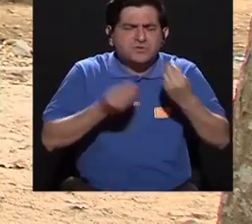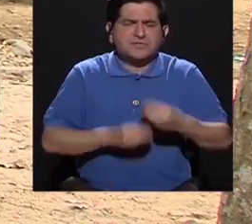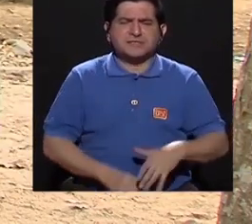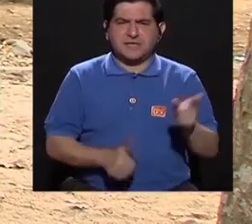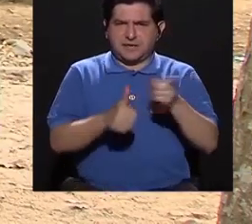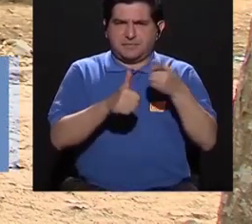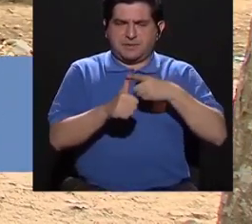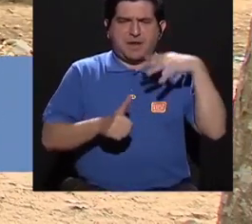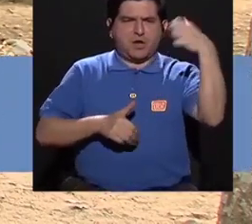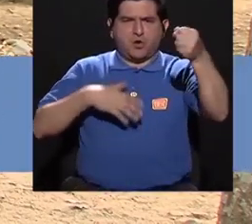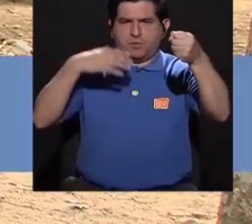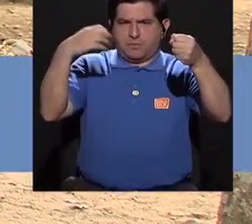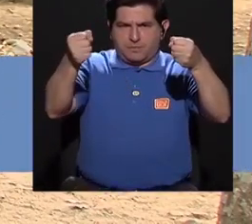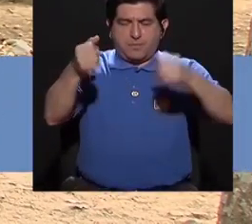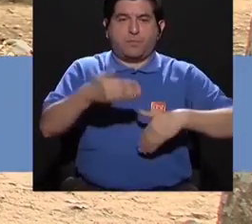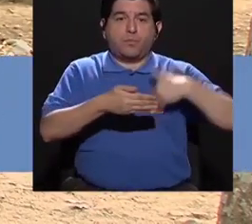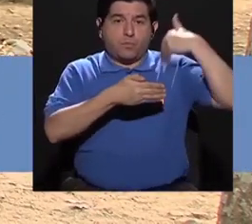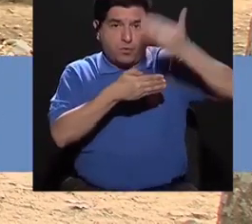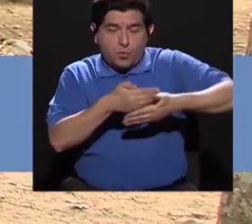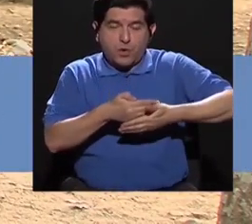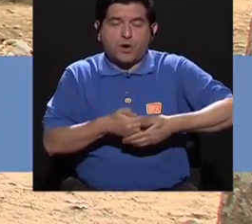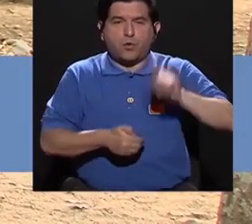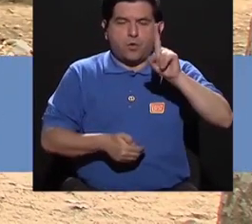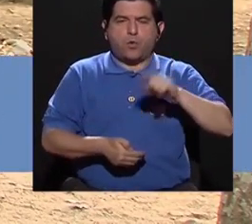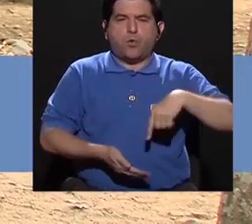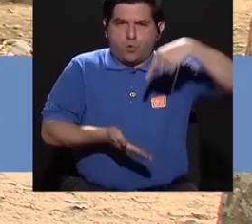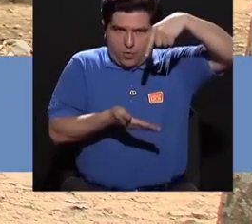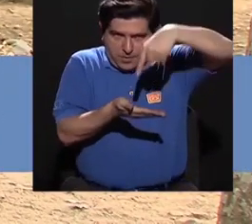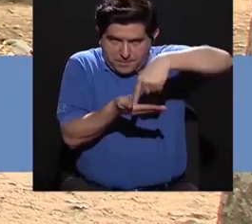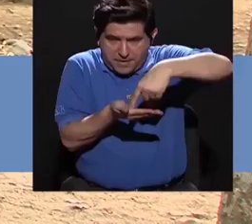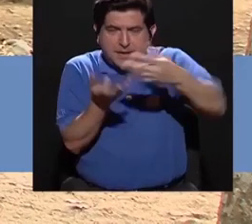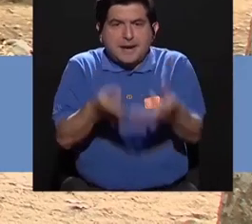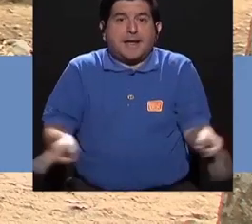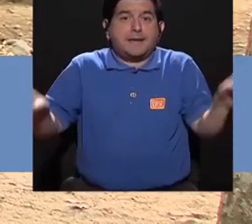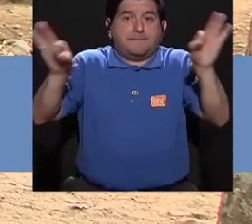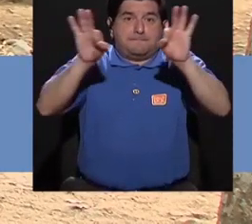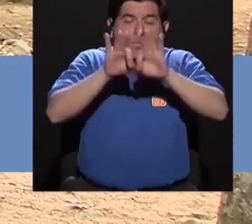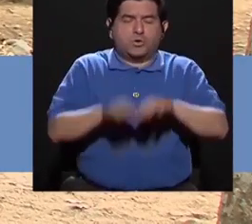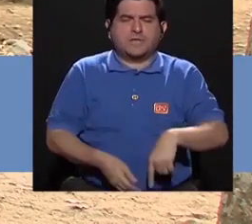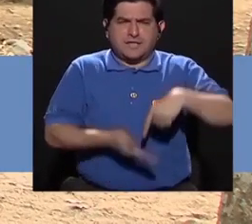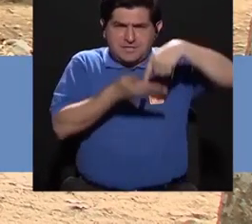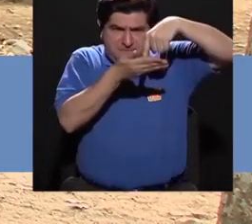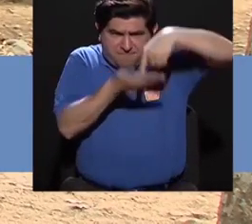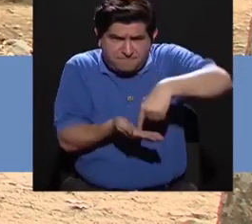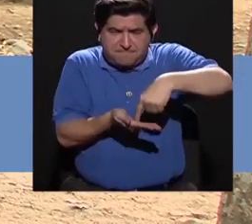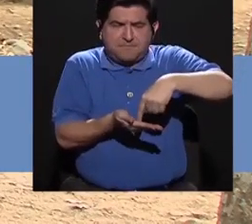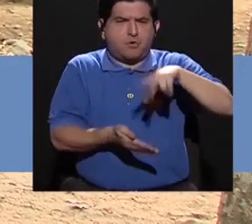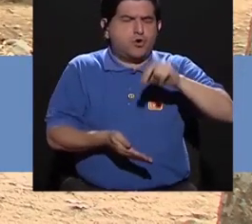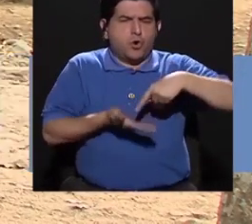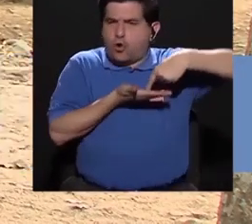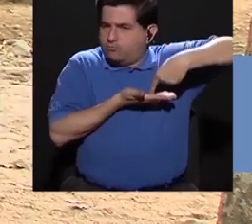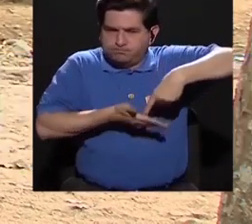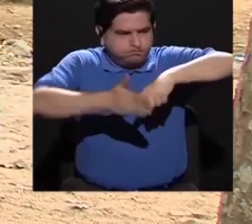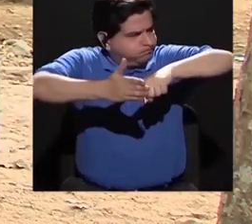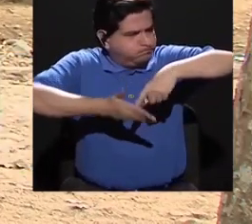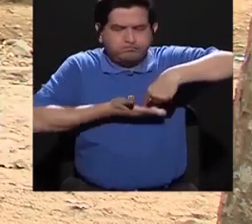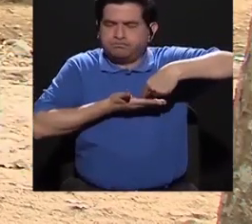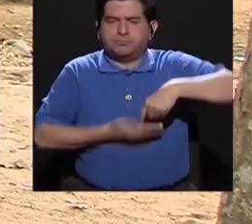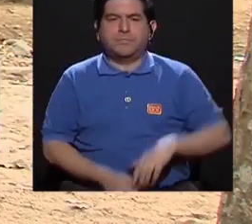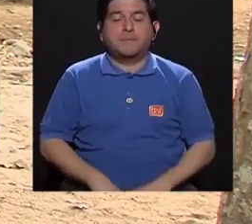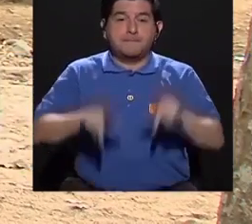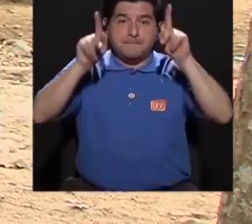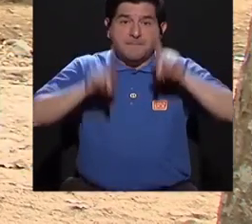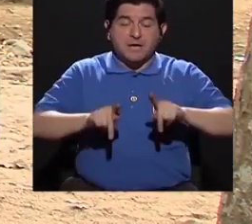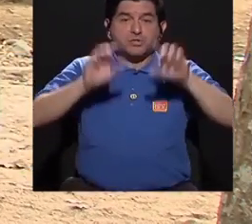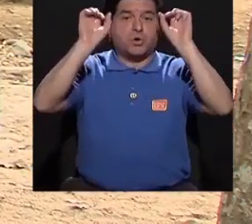a acomodar las manos arriba primero, después vamos a acomodar una pierna, lo importante es que la pierna esté apoyando bien hacia abajo y no que haga